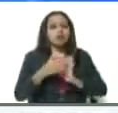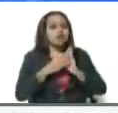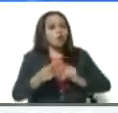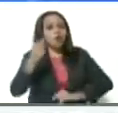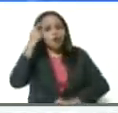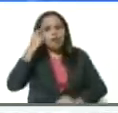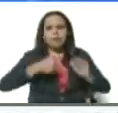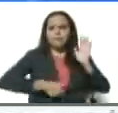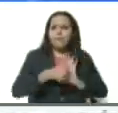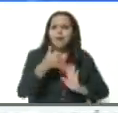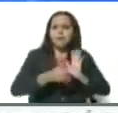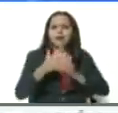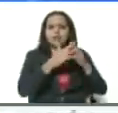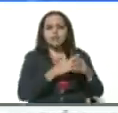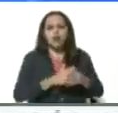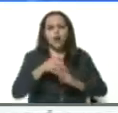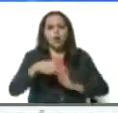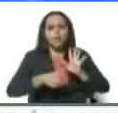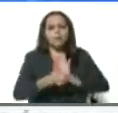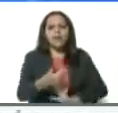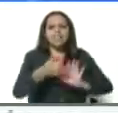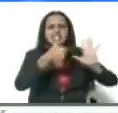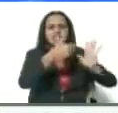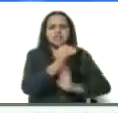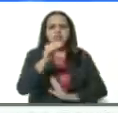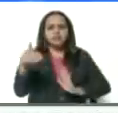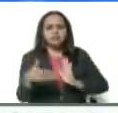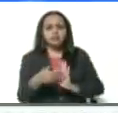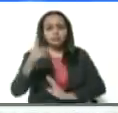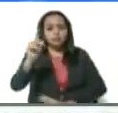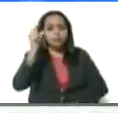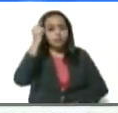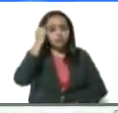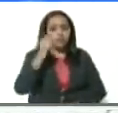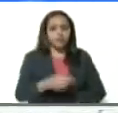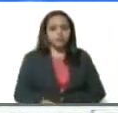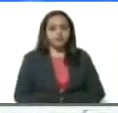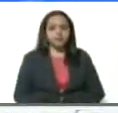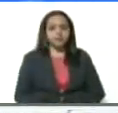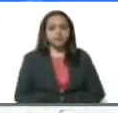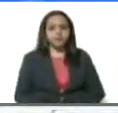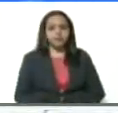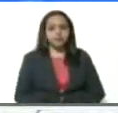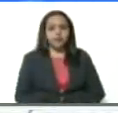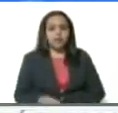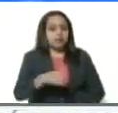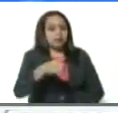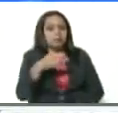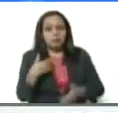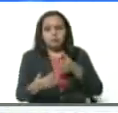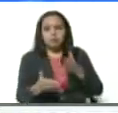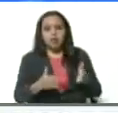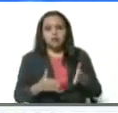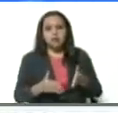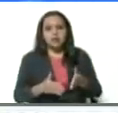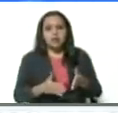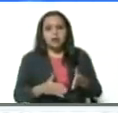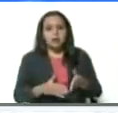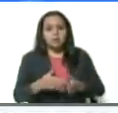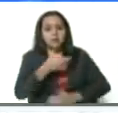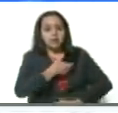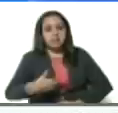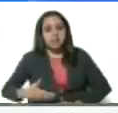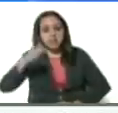rompiendo un récord. Hoy más de 60 mil casos en un solo día. Y bueno, a pesar de ello, el presidente Donald Trump